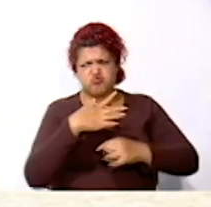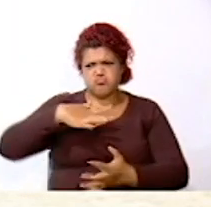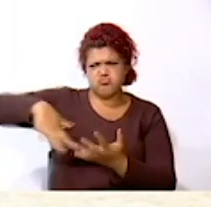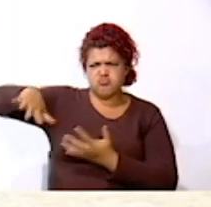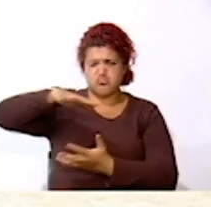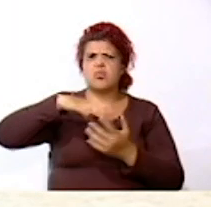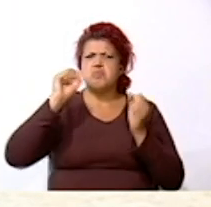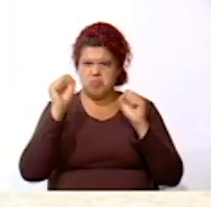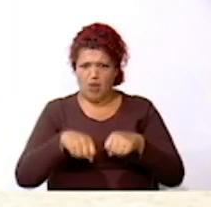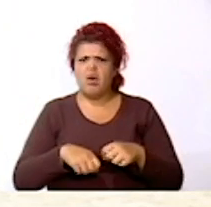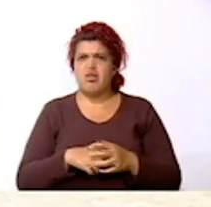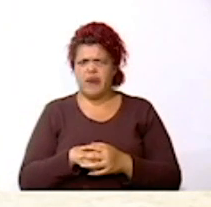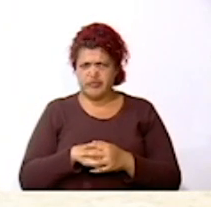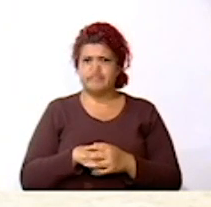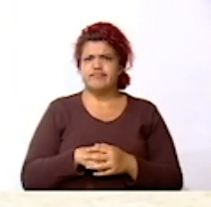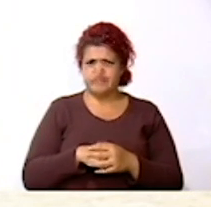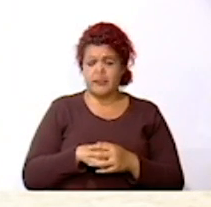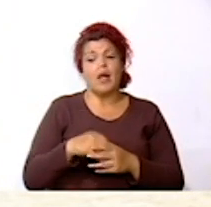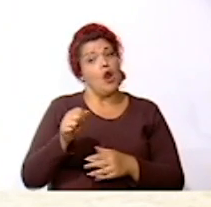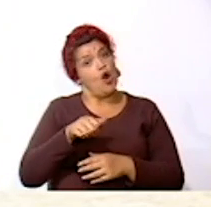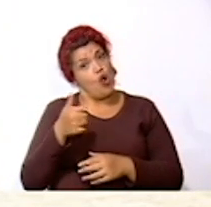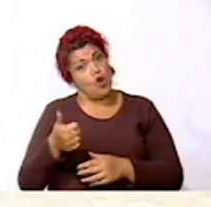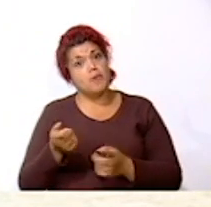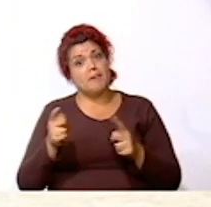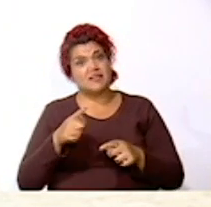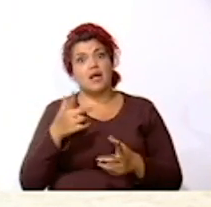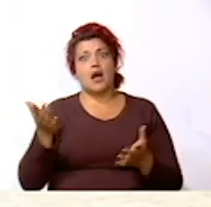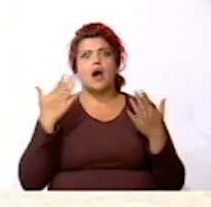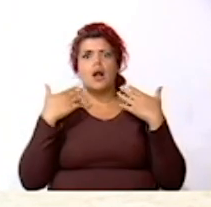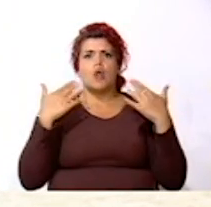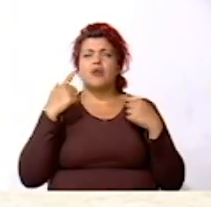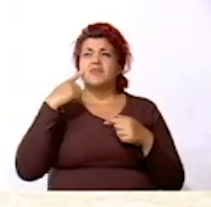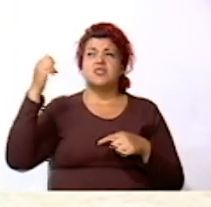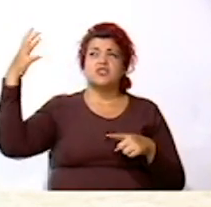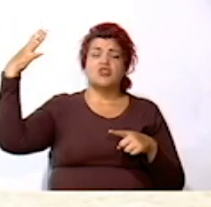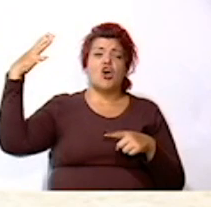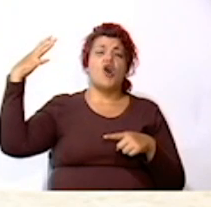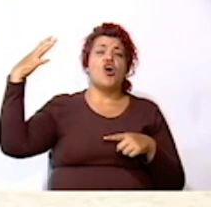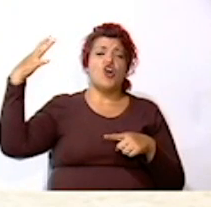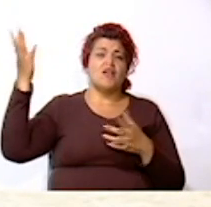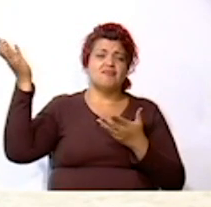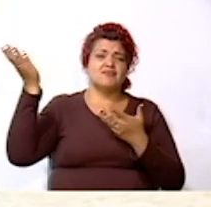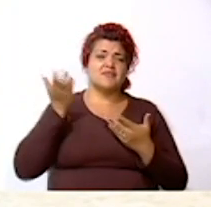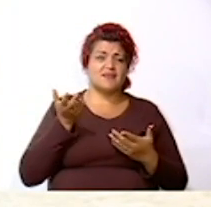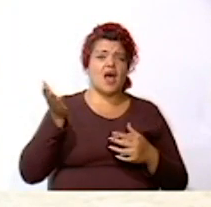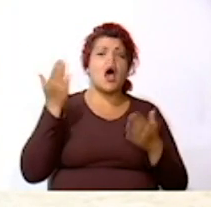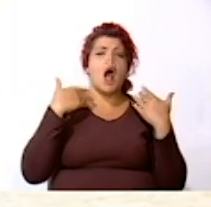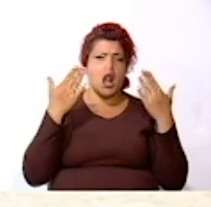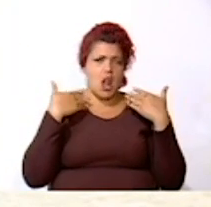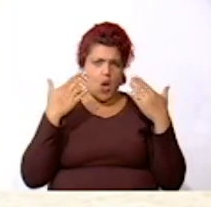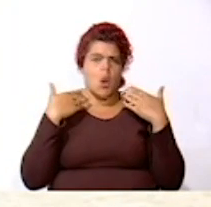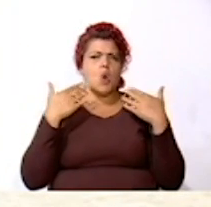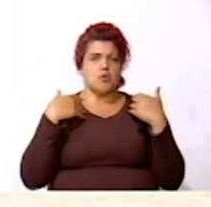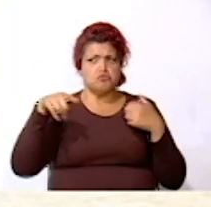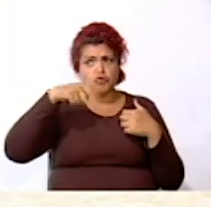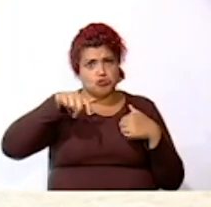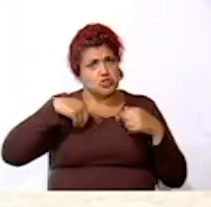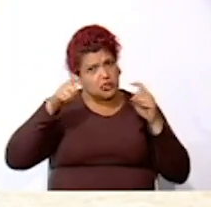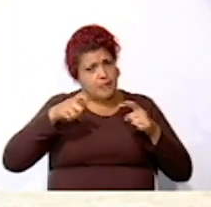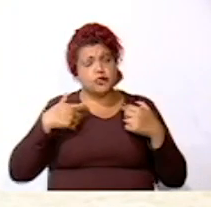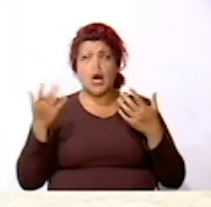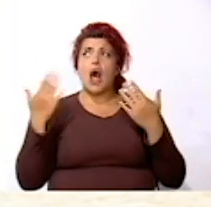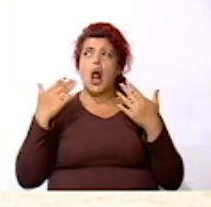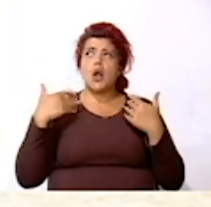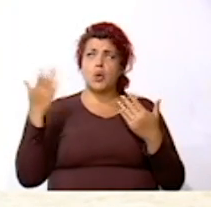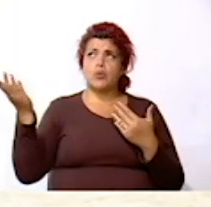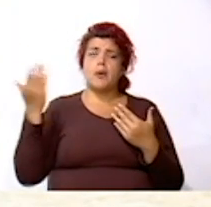las condiciones es el calor El sol recuerden que nos da el calor que nosotros necesitamos